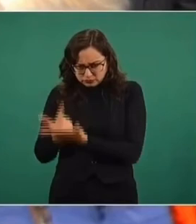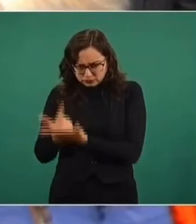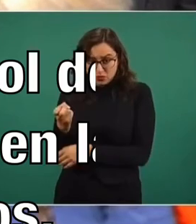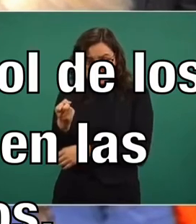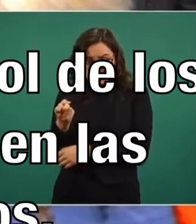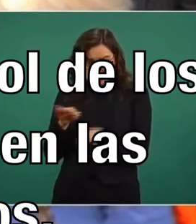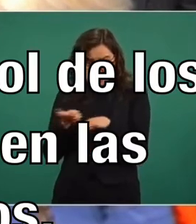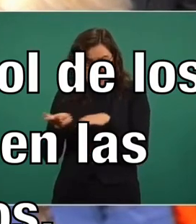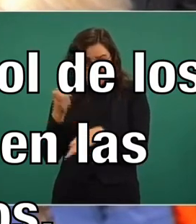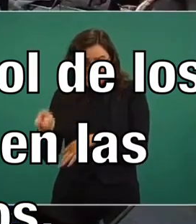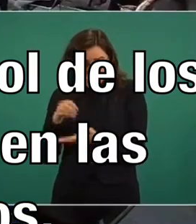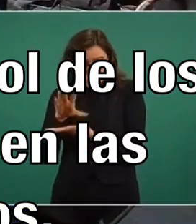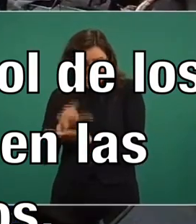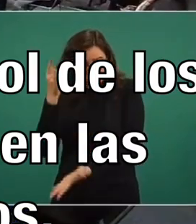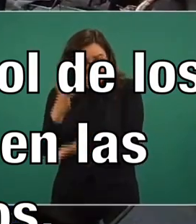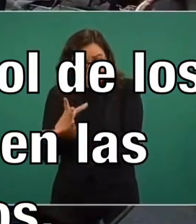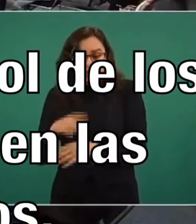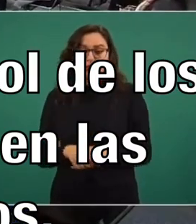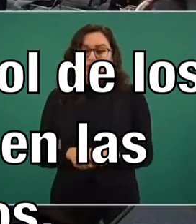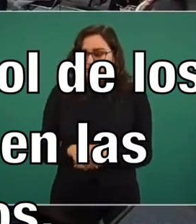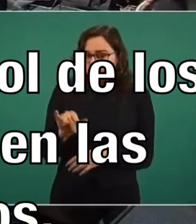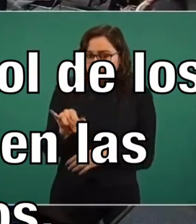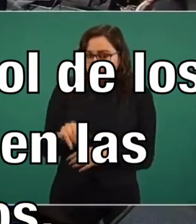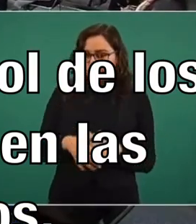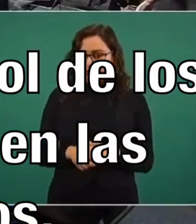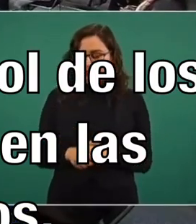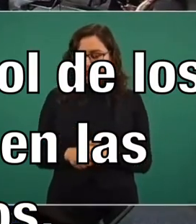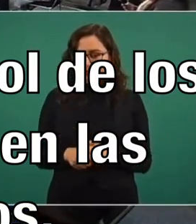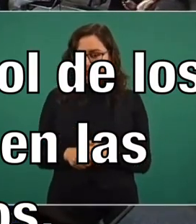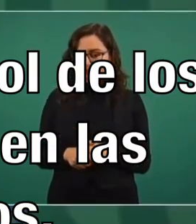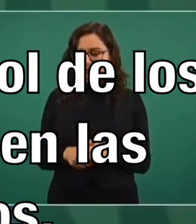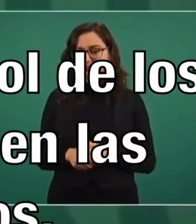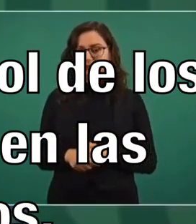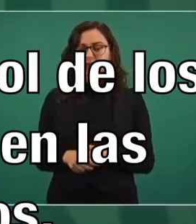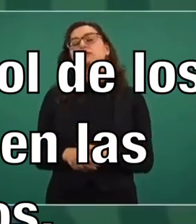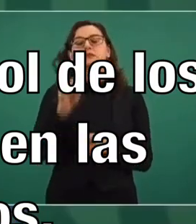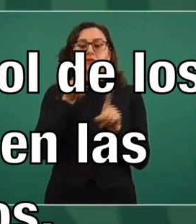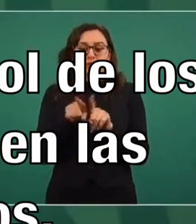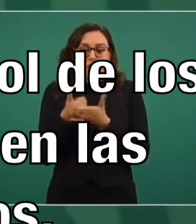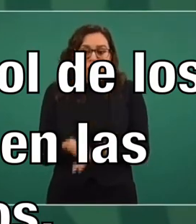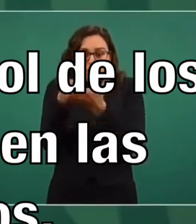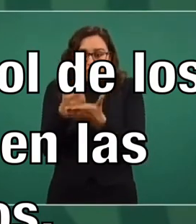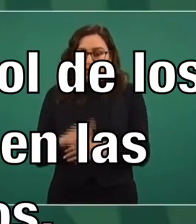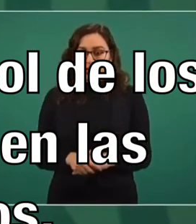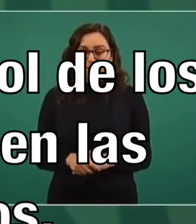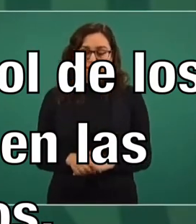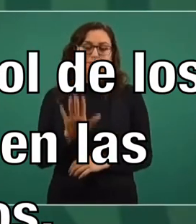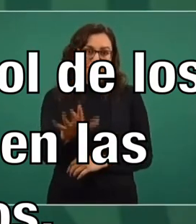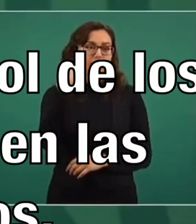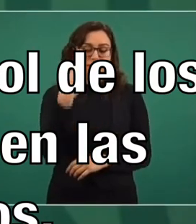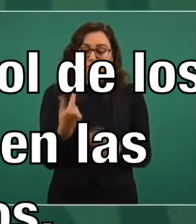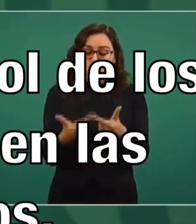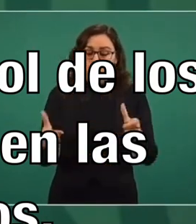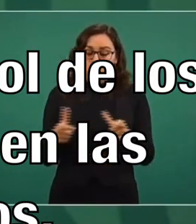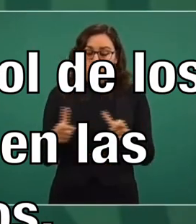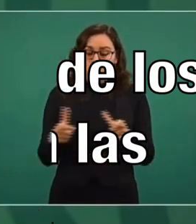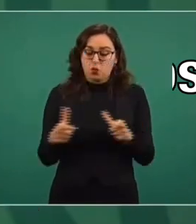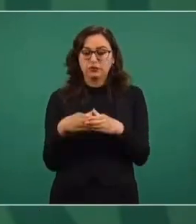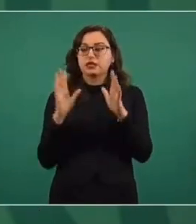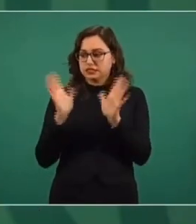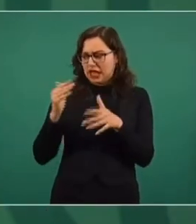¿Participación? Sí, ayudar en la vacunación. Una brigada se